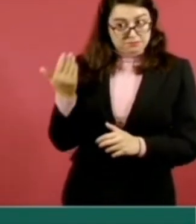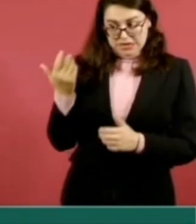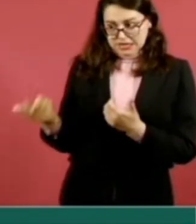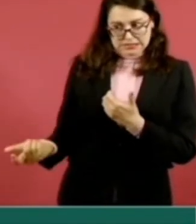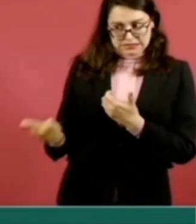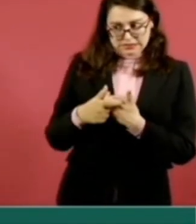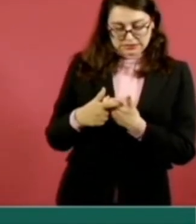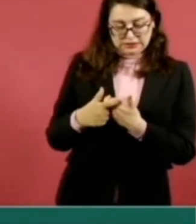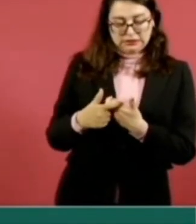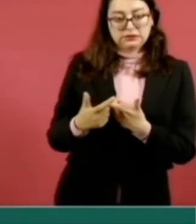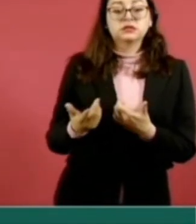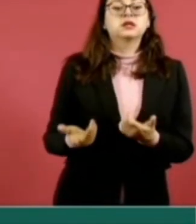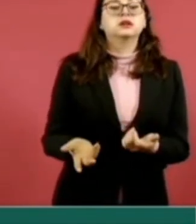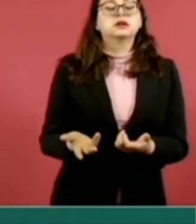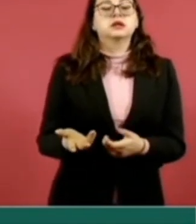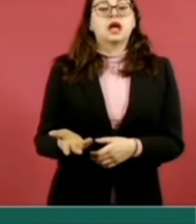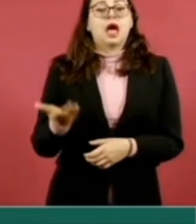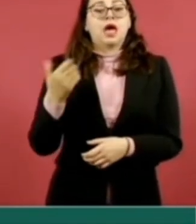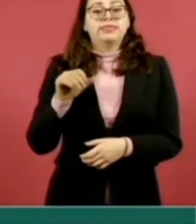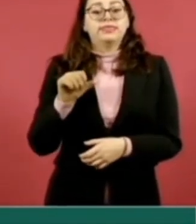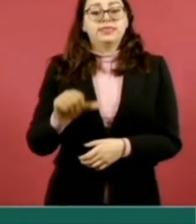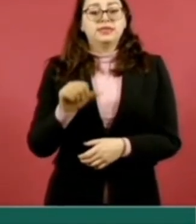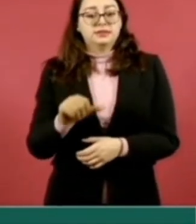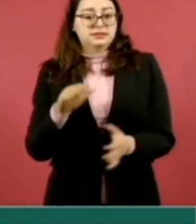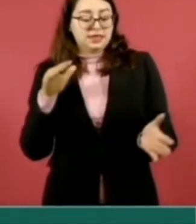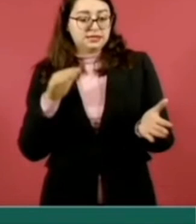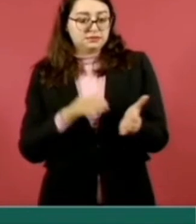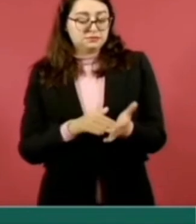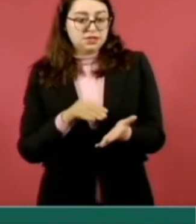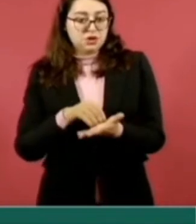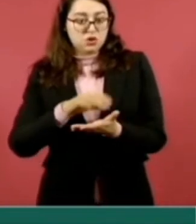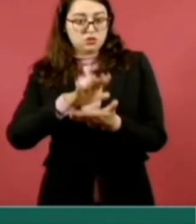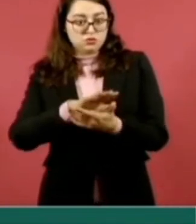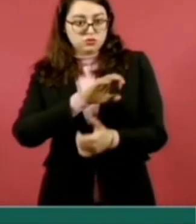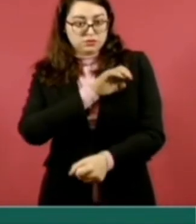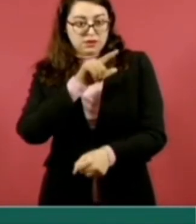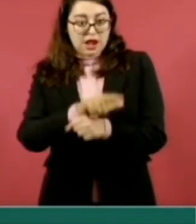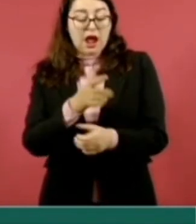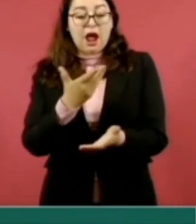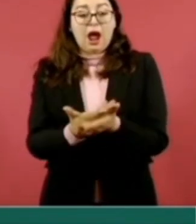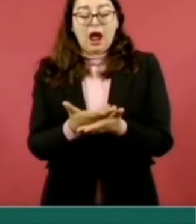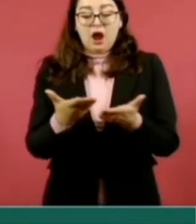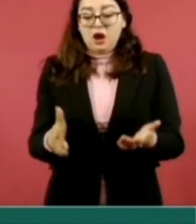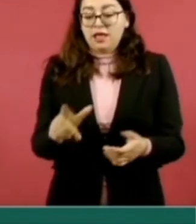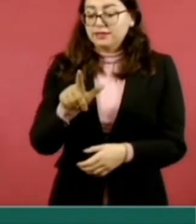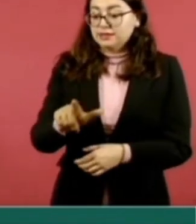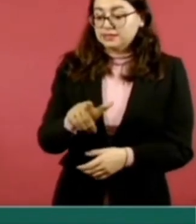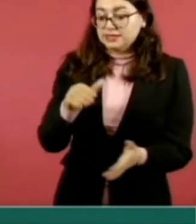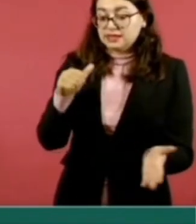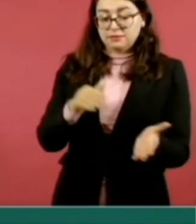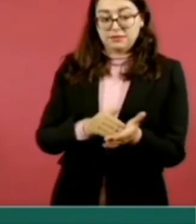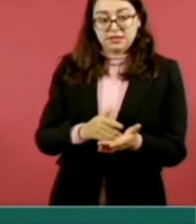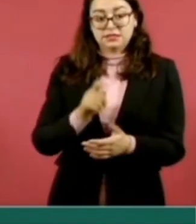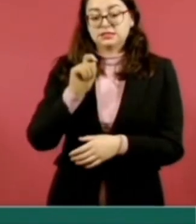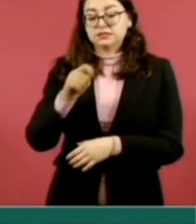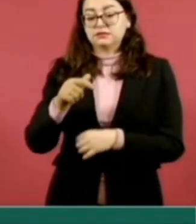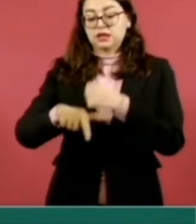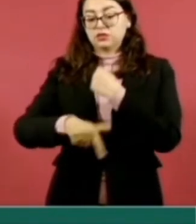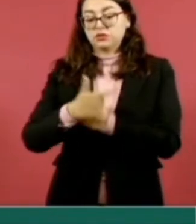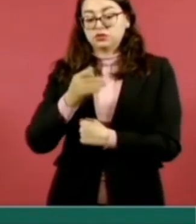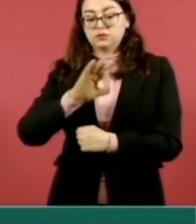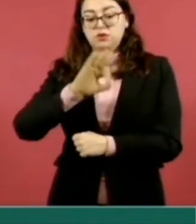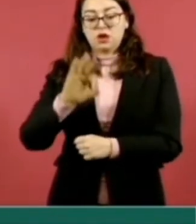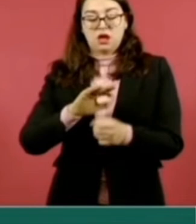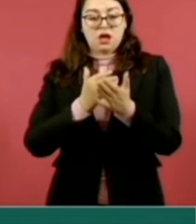pasaron de 16 mil consultas de especialidad a 17 mil 995, es un incremento del 12 por ciento.